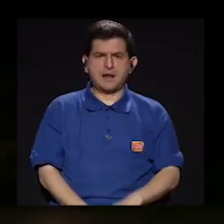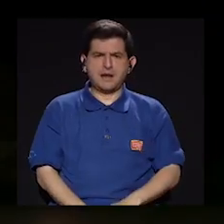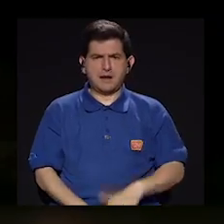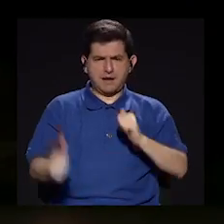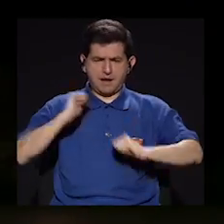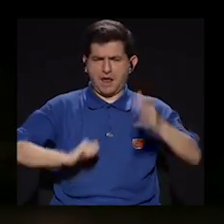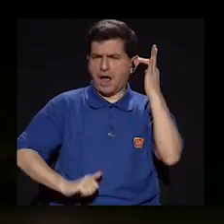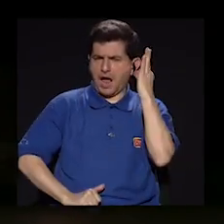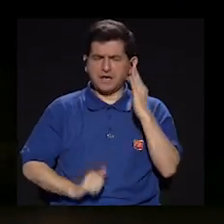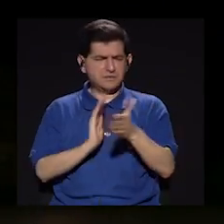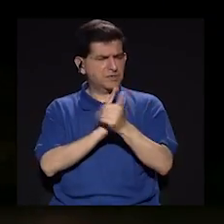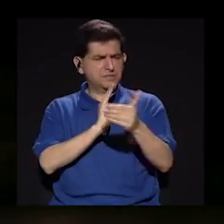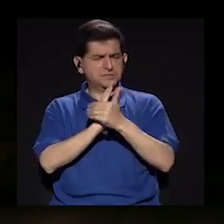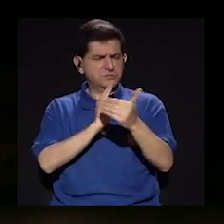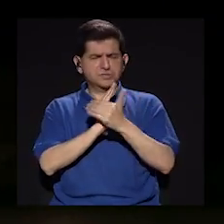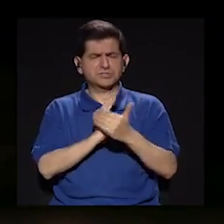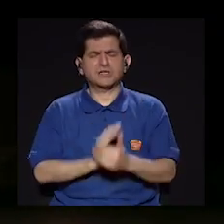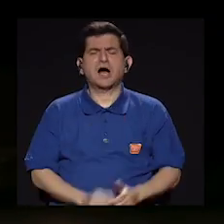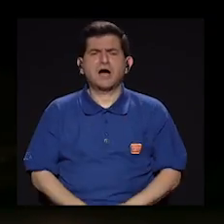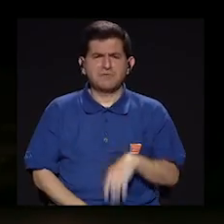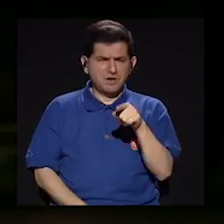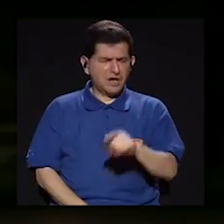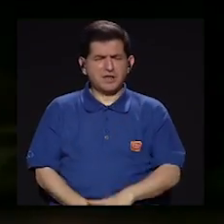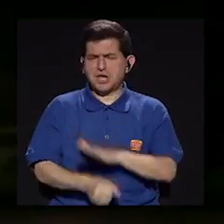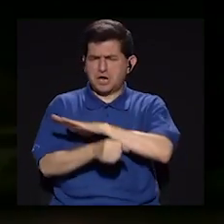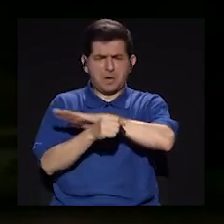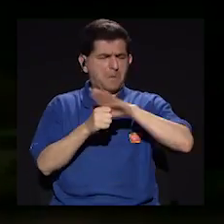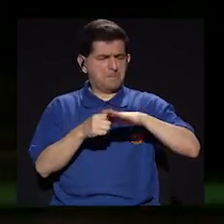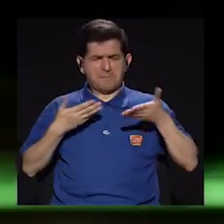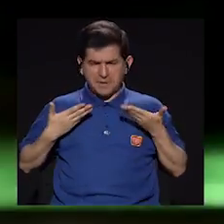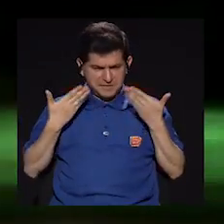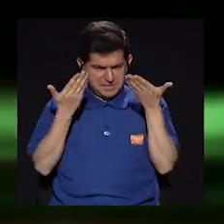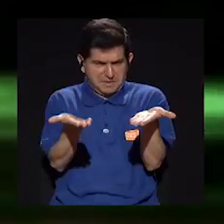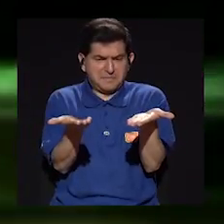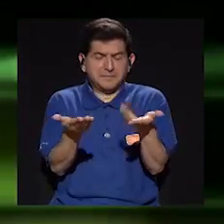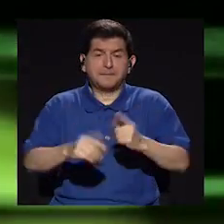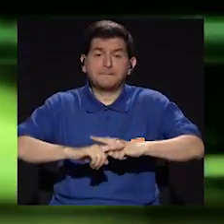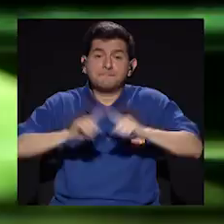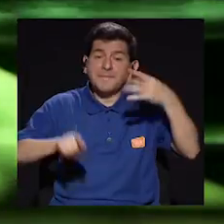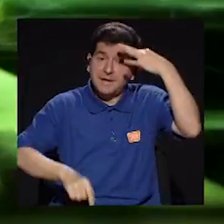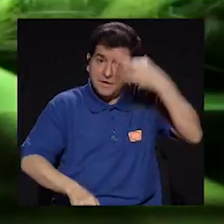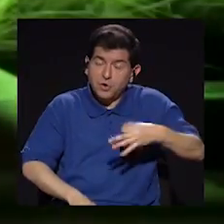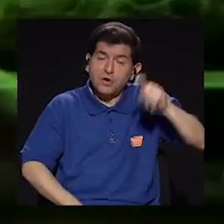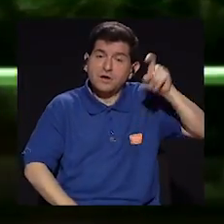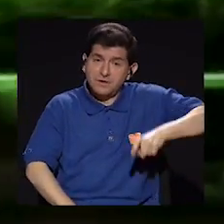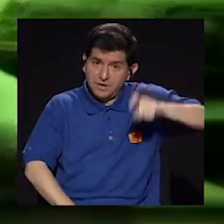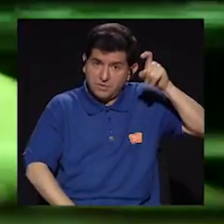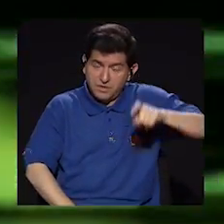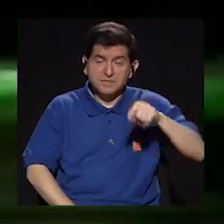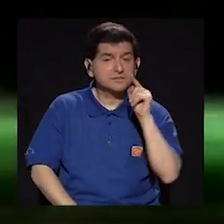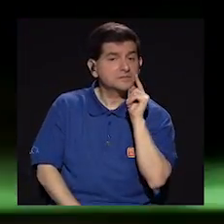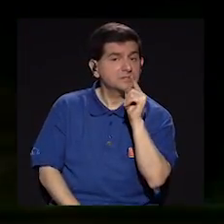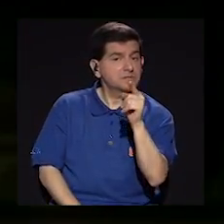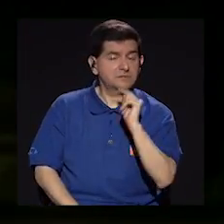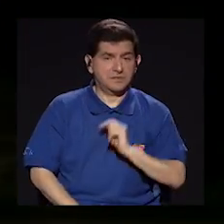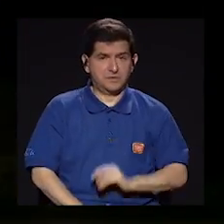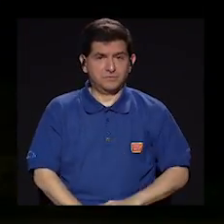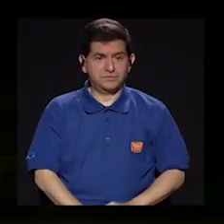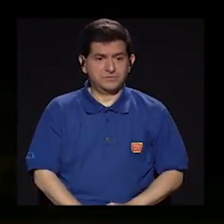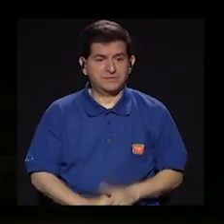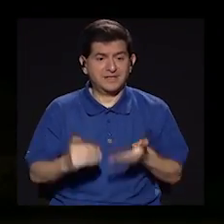talentosa y súper profesional y muy entregada, pero también creo que necesitas,